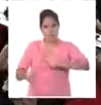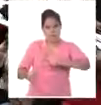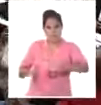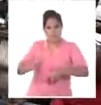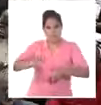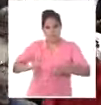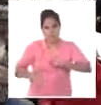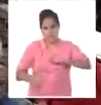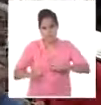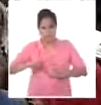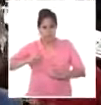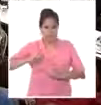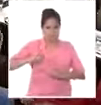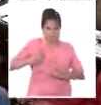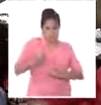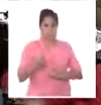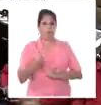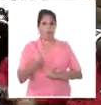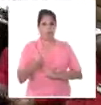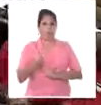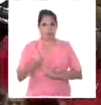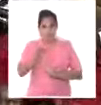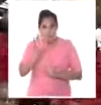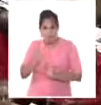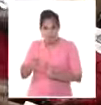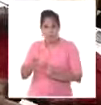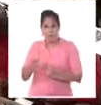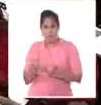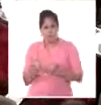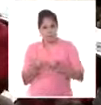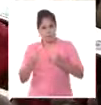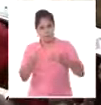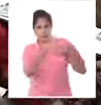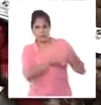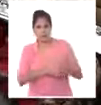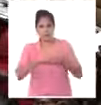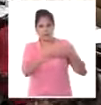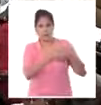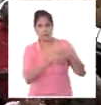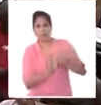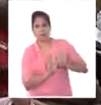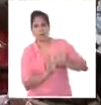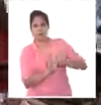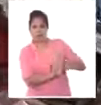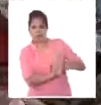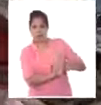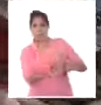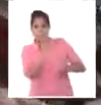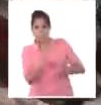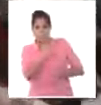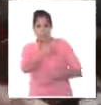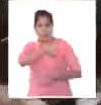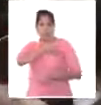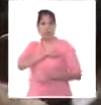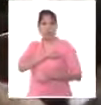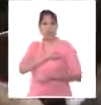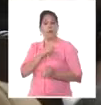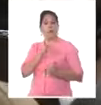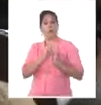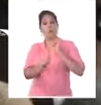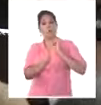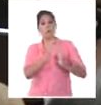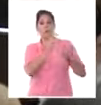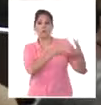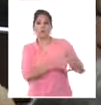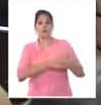que son de dominación, que son de prepotencia y que son de desprecio hacia los pueblos de la América